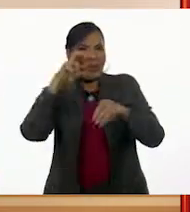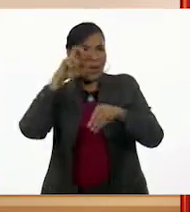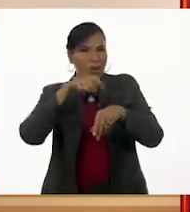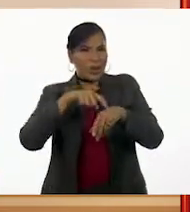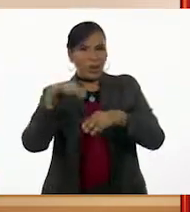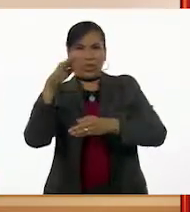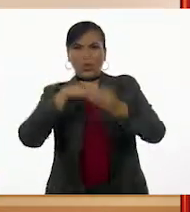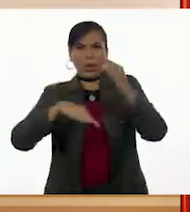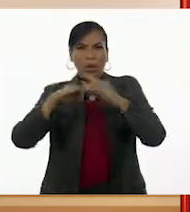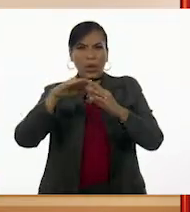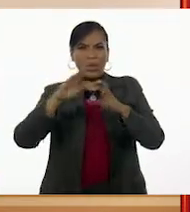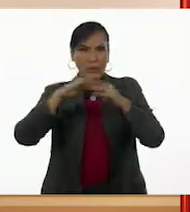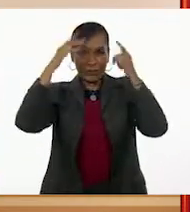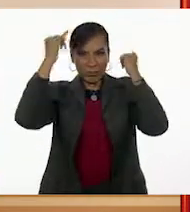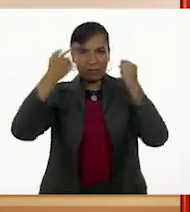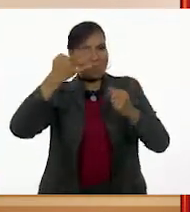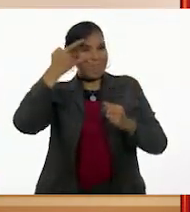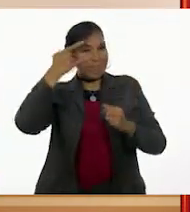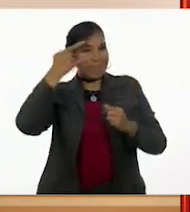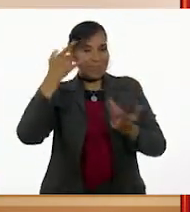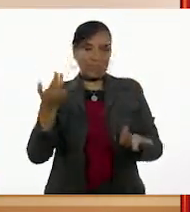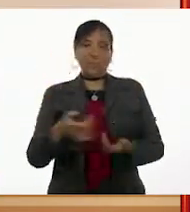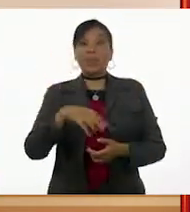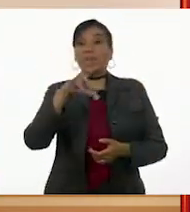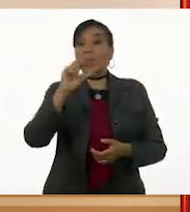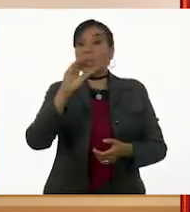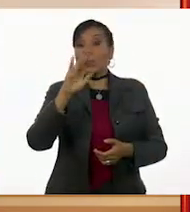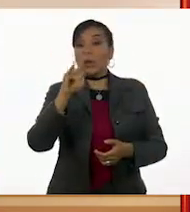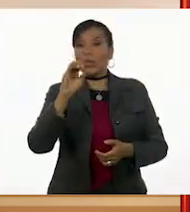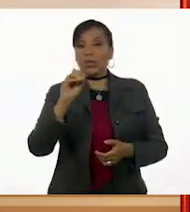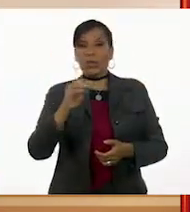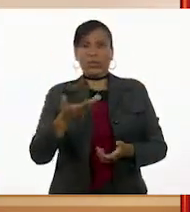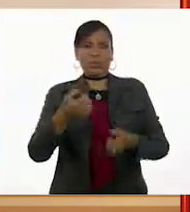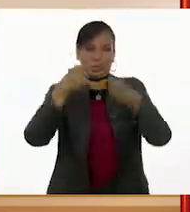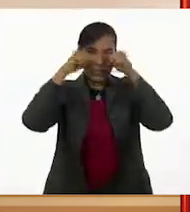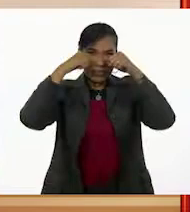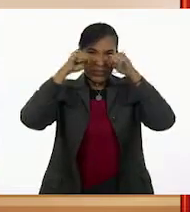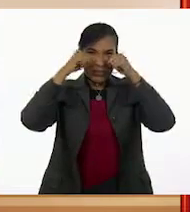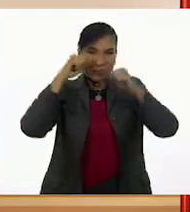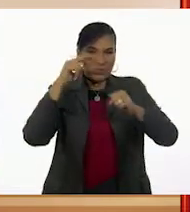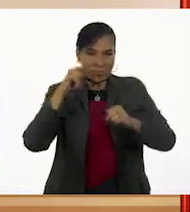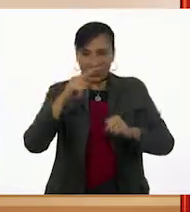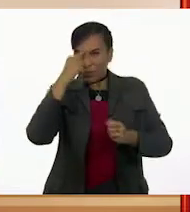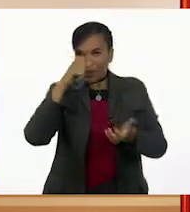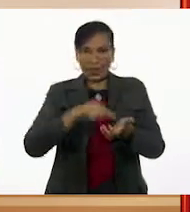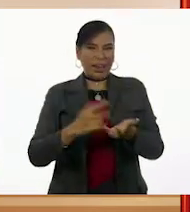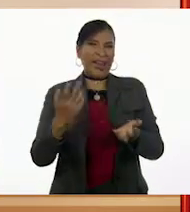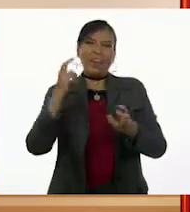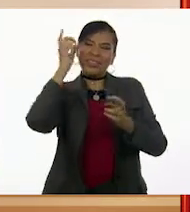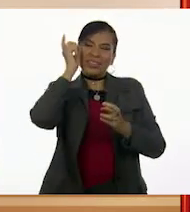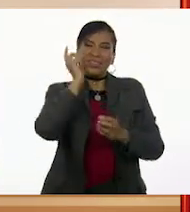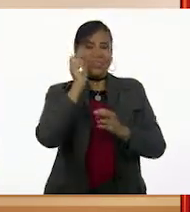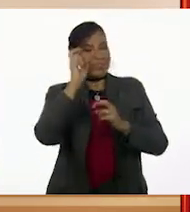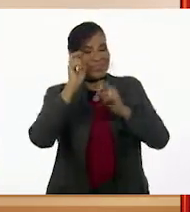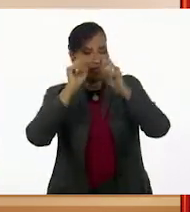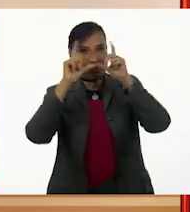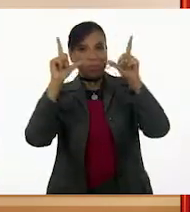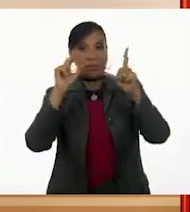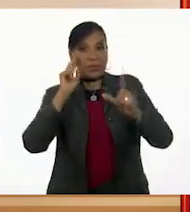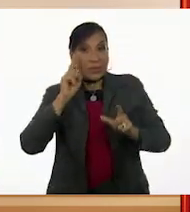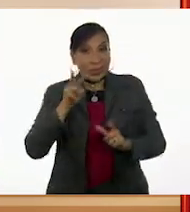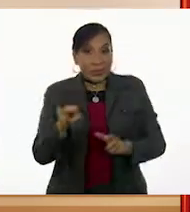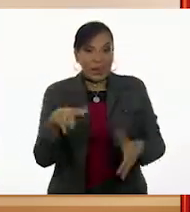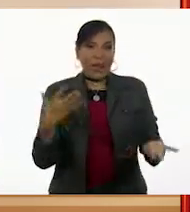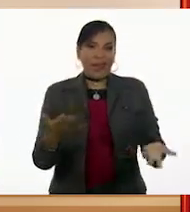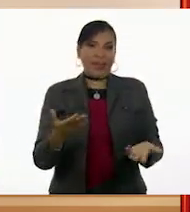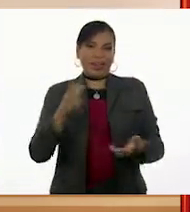con todo y su sombrero y parche. Roberto se talló los ojos. Creía que estaba soñando, pero en cuanto lo vio,